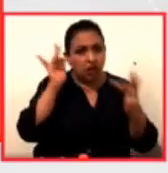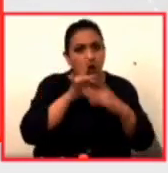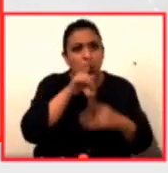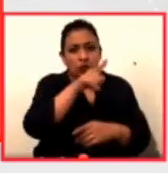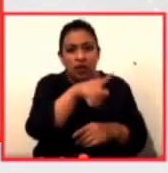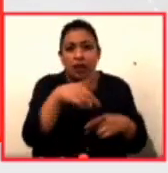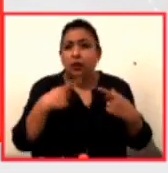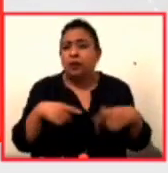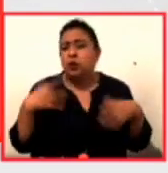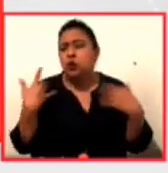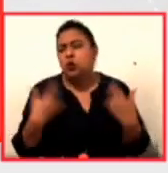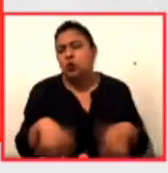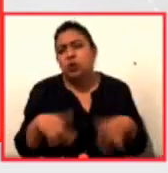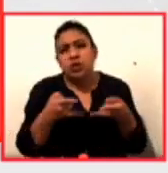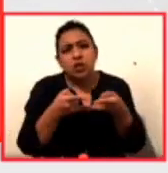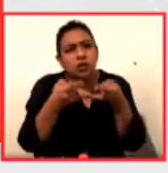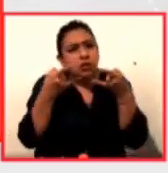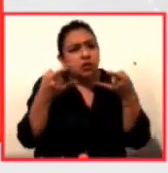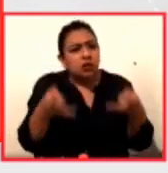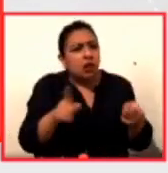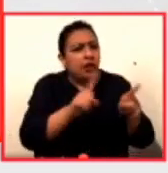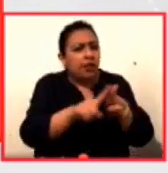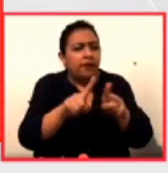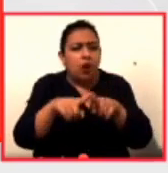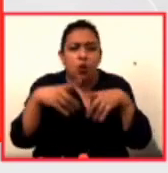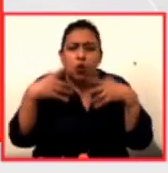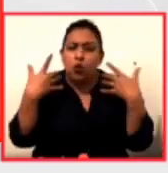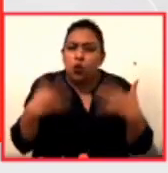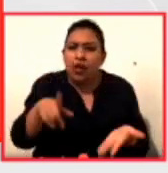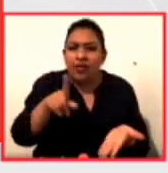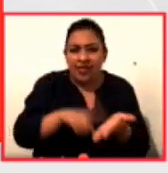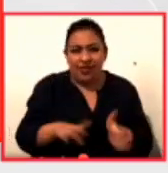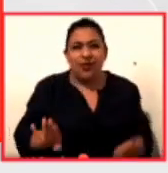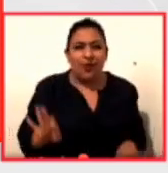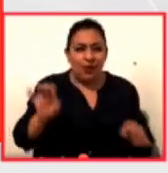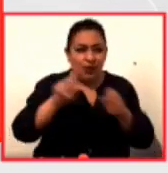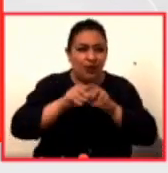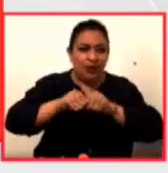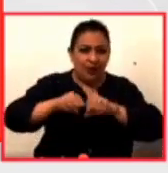extraordinaria historia de la diversidad dentro de nuestra diapositora cultural.